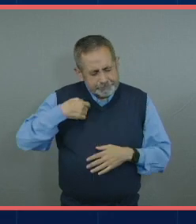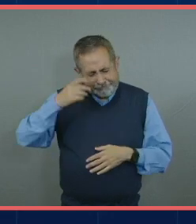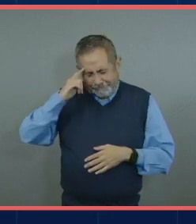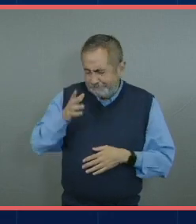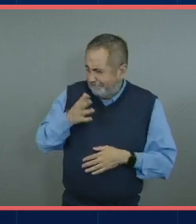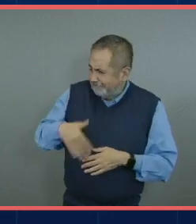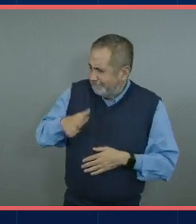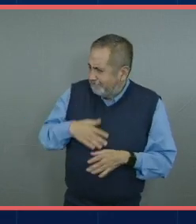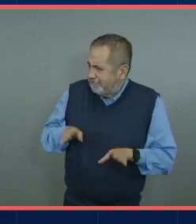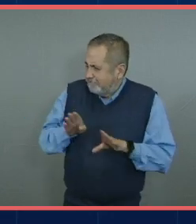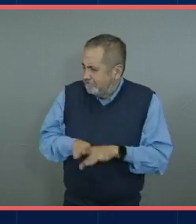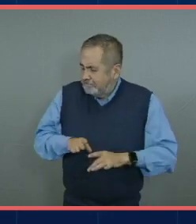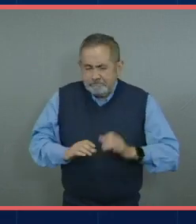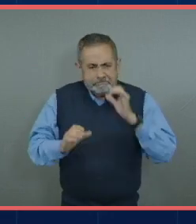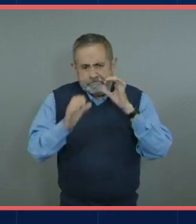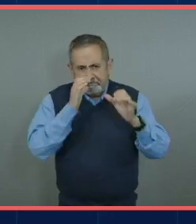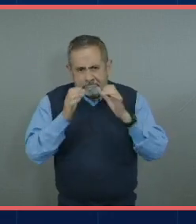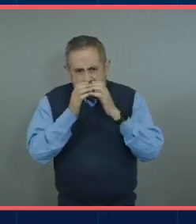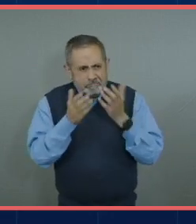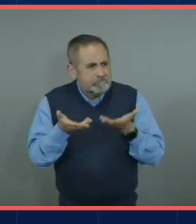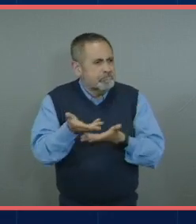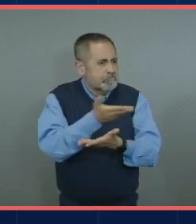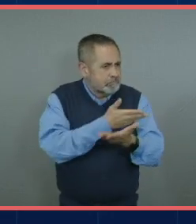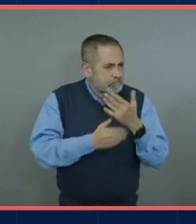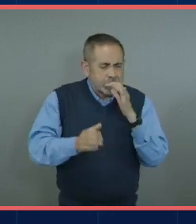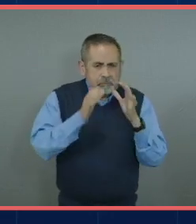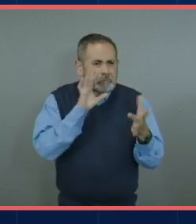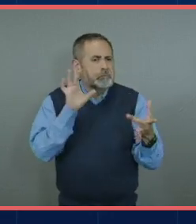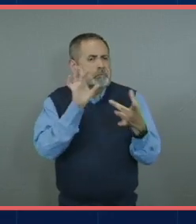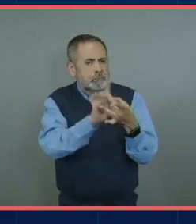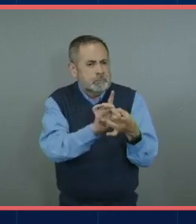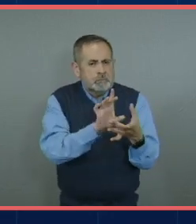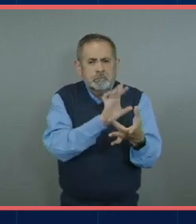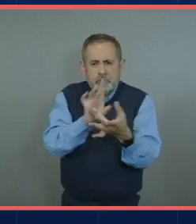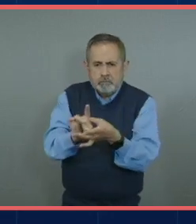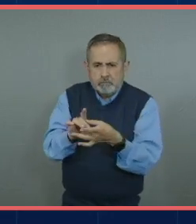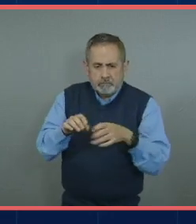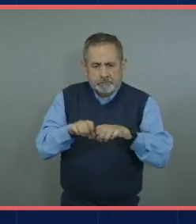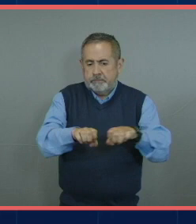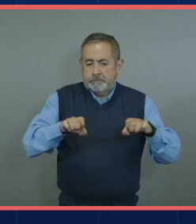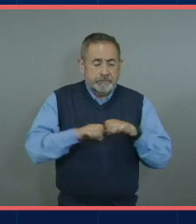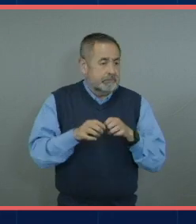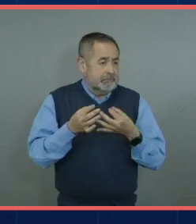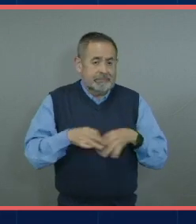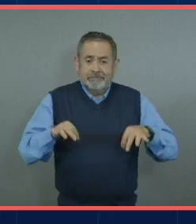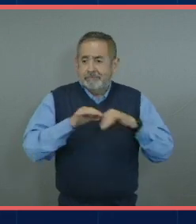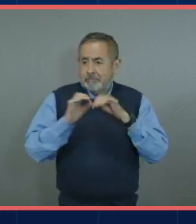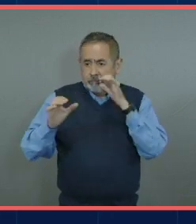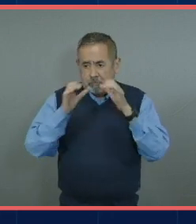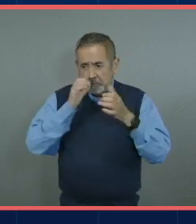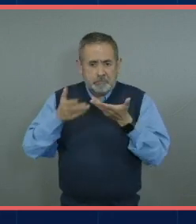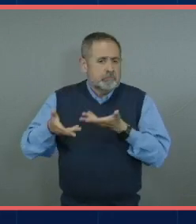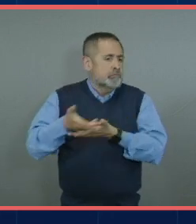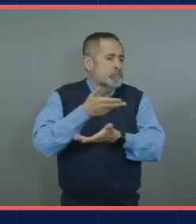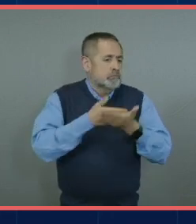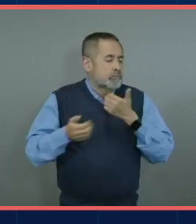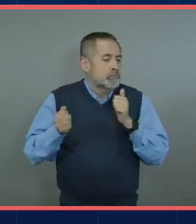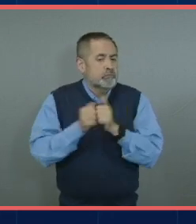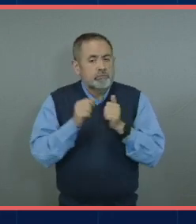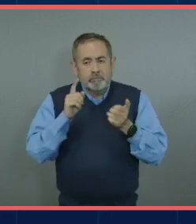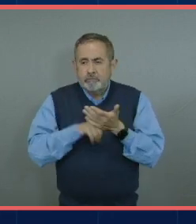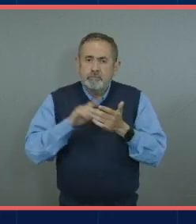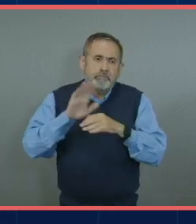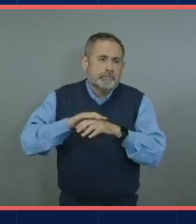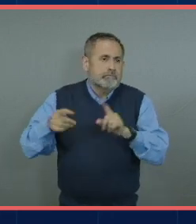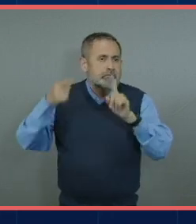creo que es buscar formas de comunicación que en equipos de trabajo es indispensable para poder poder llegar a un